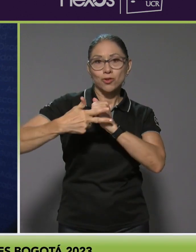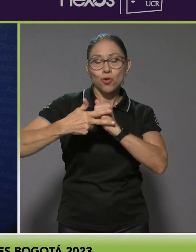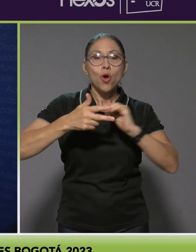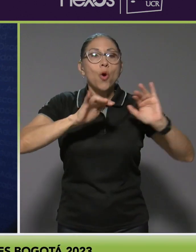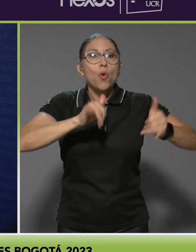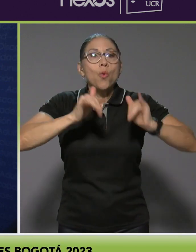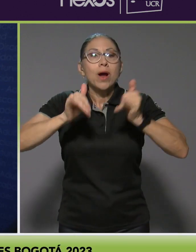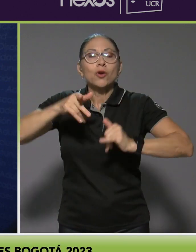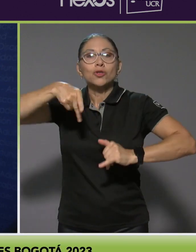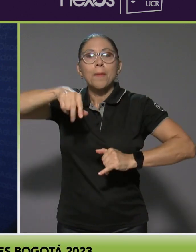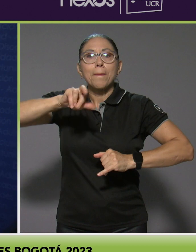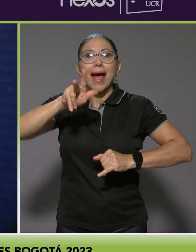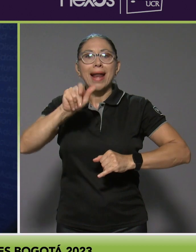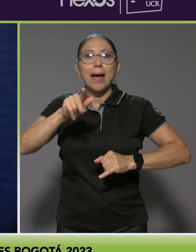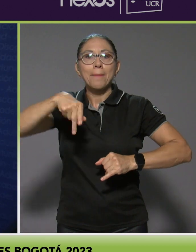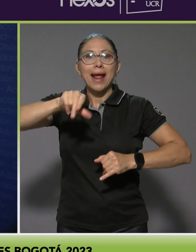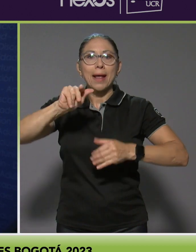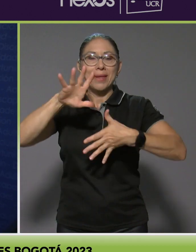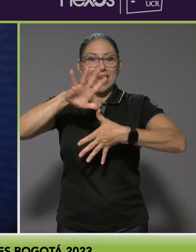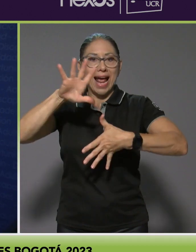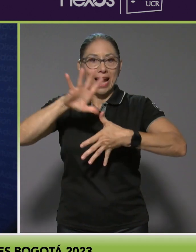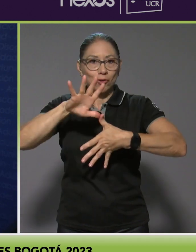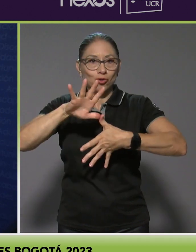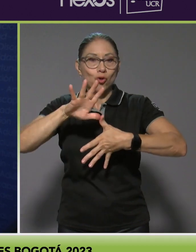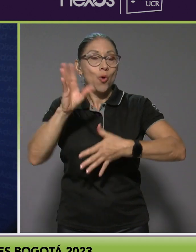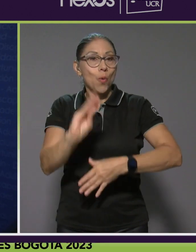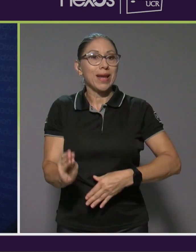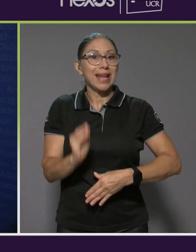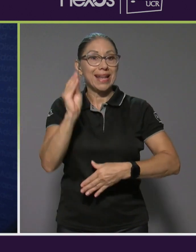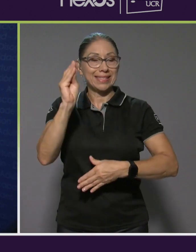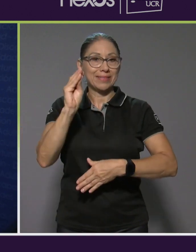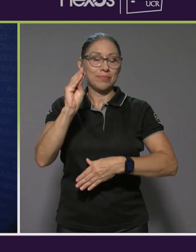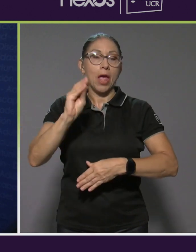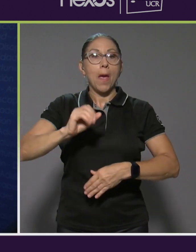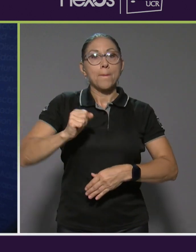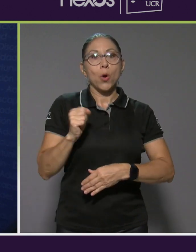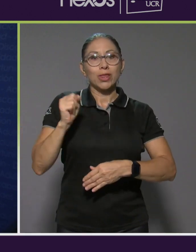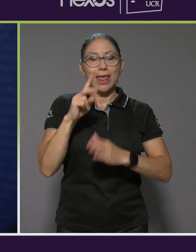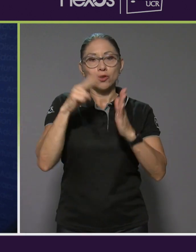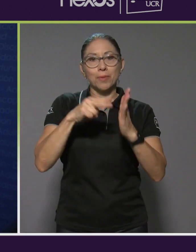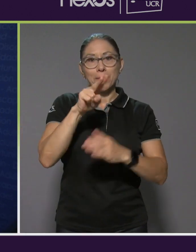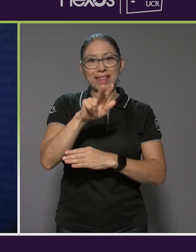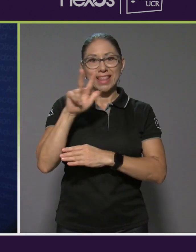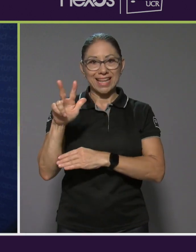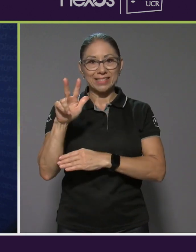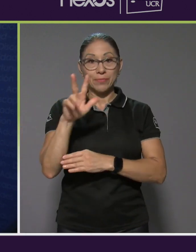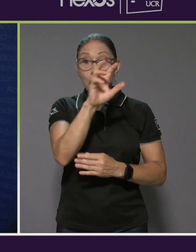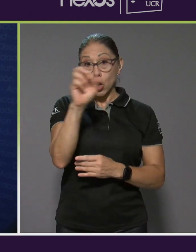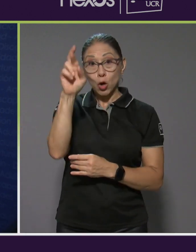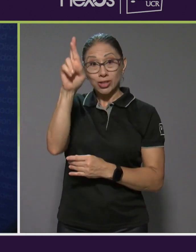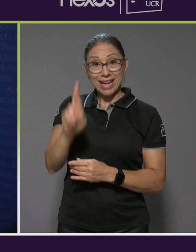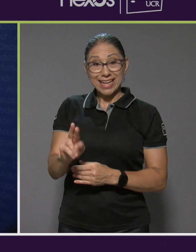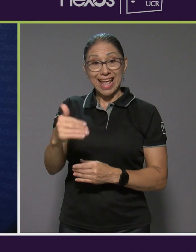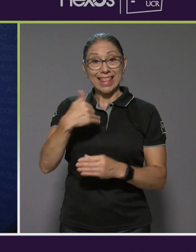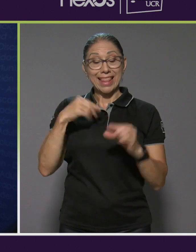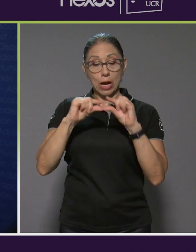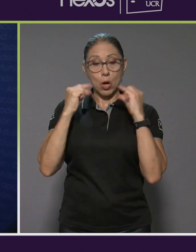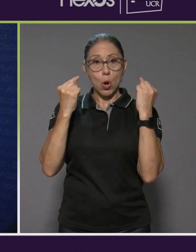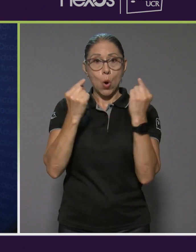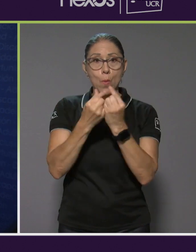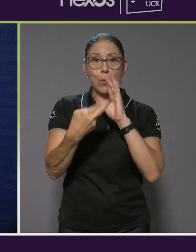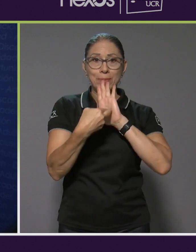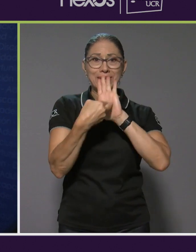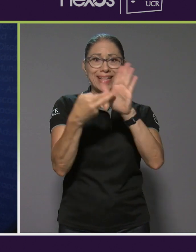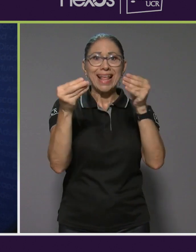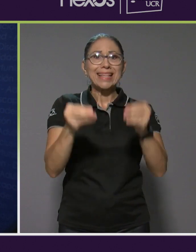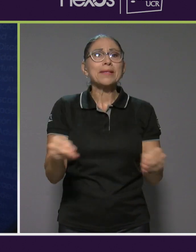Juegos para Panamericanos Juveniles Bogotá 2023. Costa Rica llevará la que por mucho es su delegación más grande